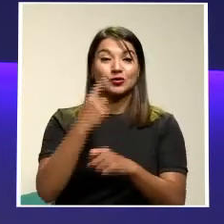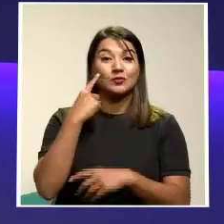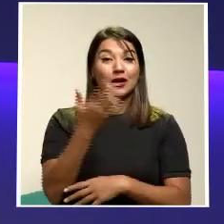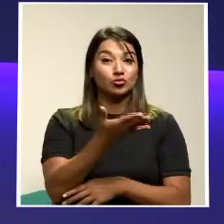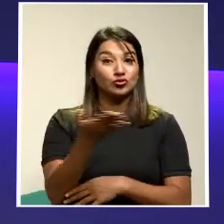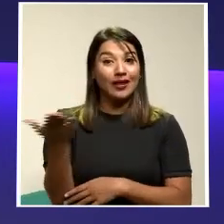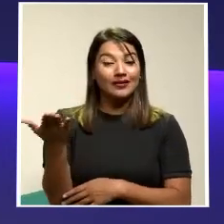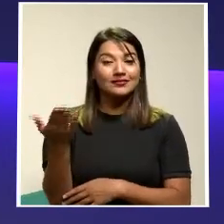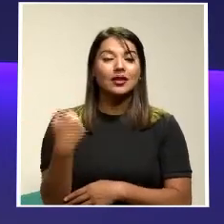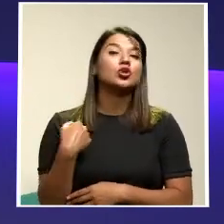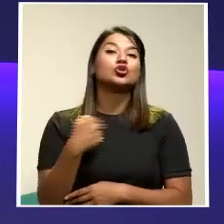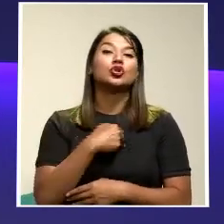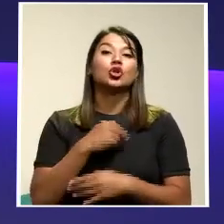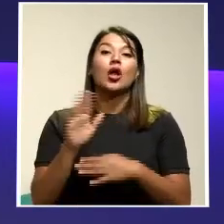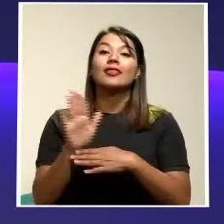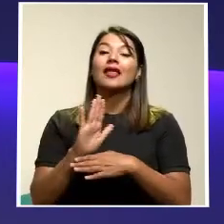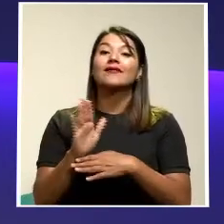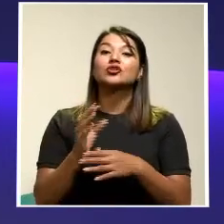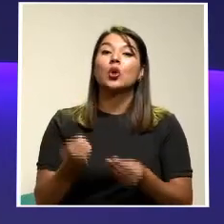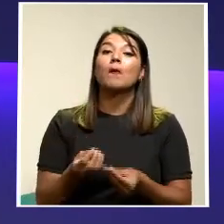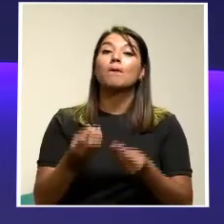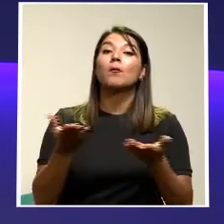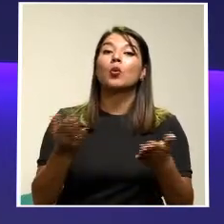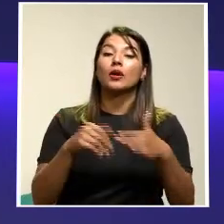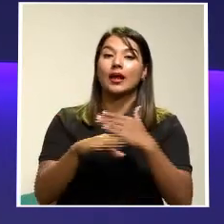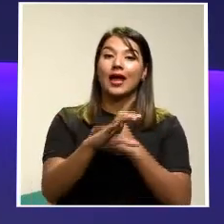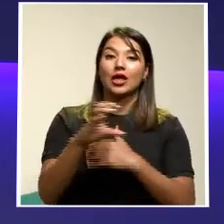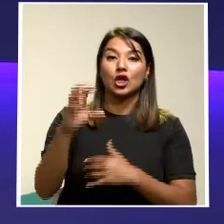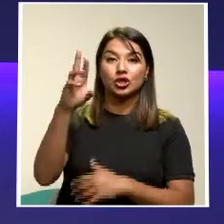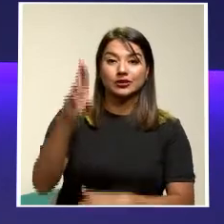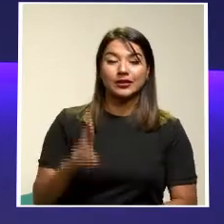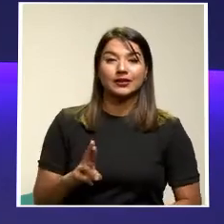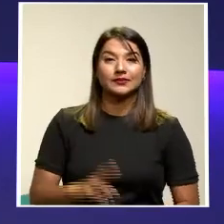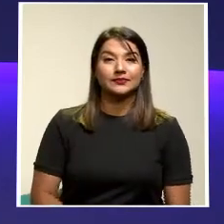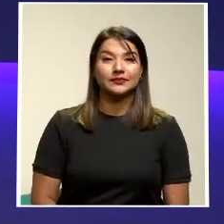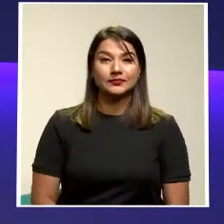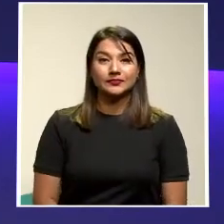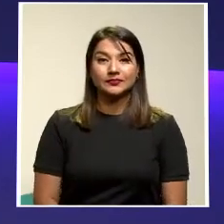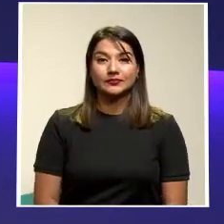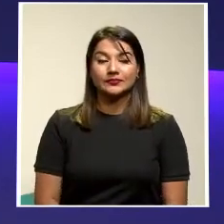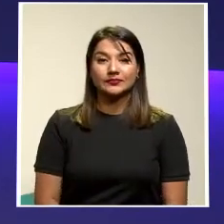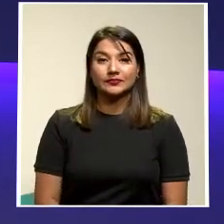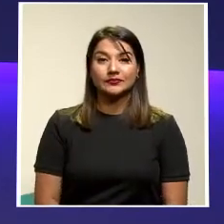Somos La Televisión Pública De Costa Rica